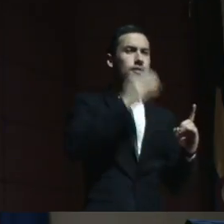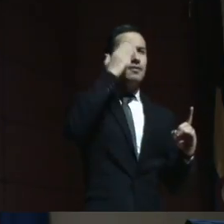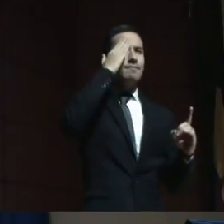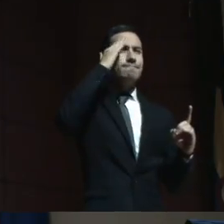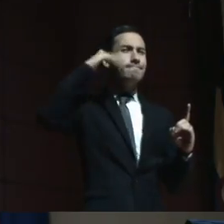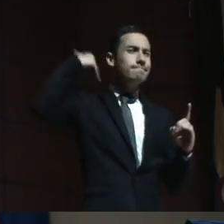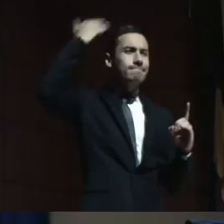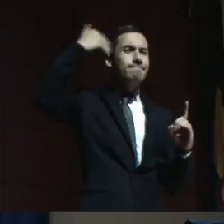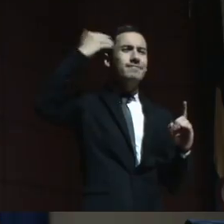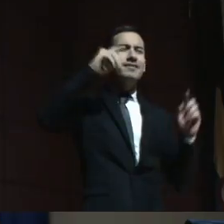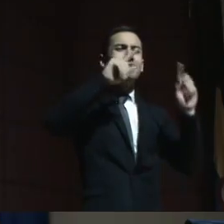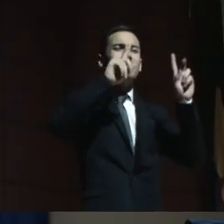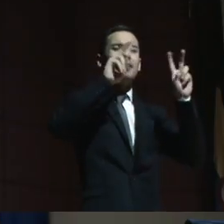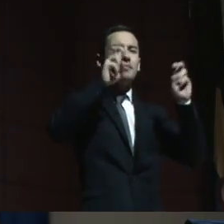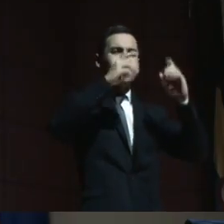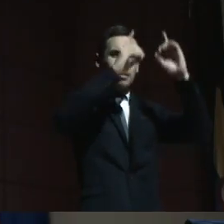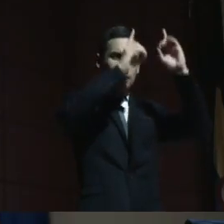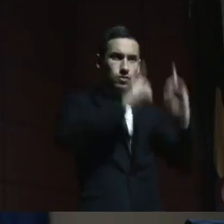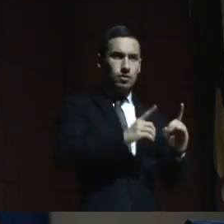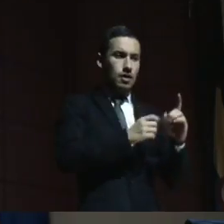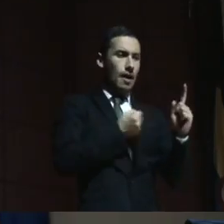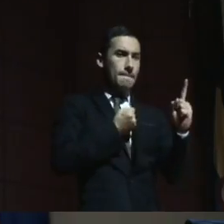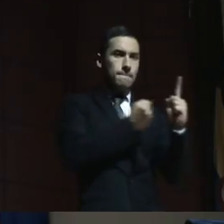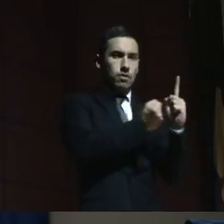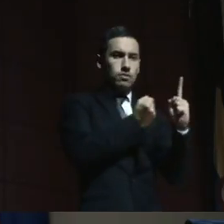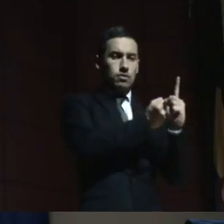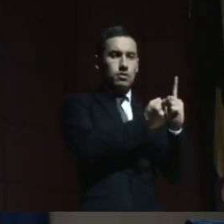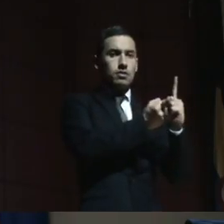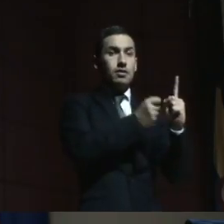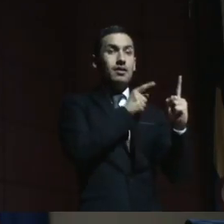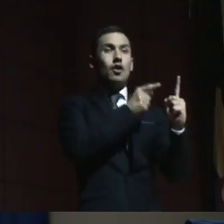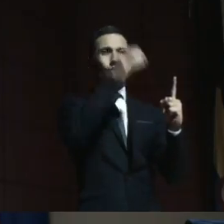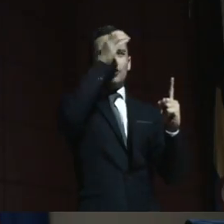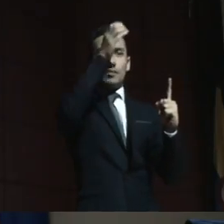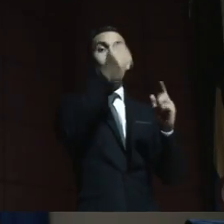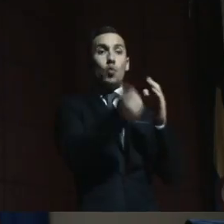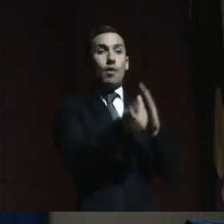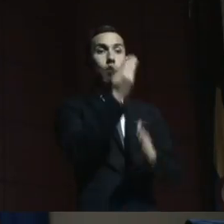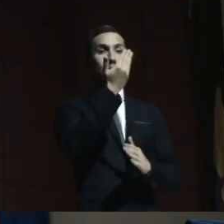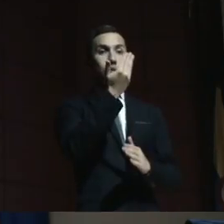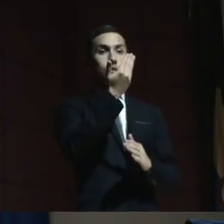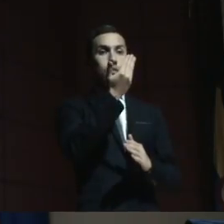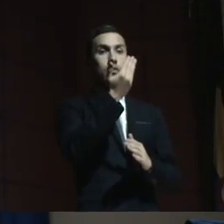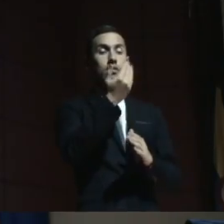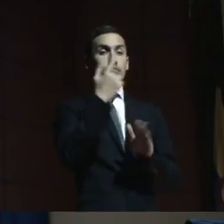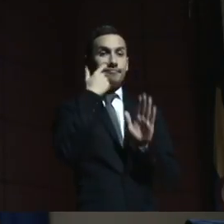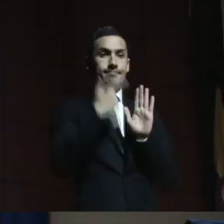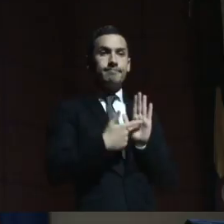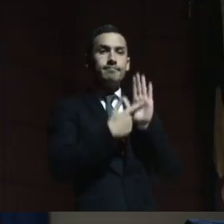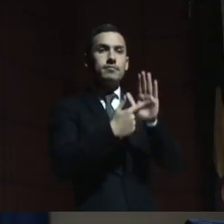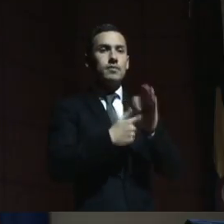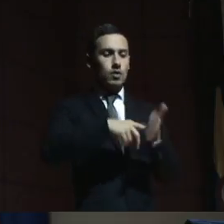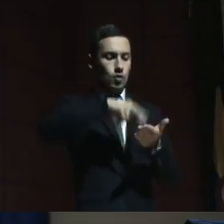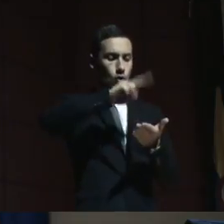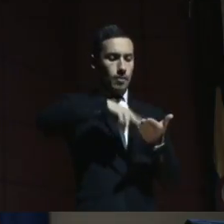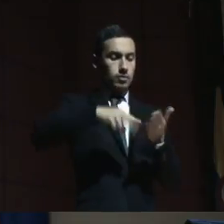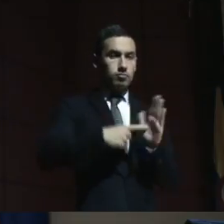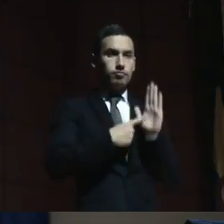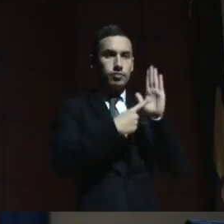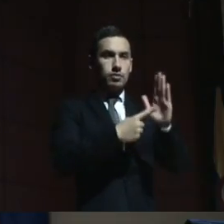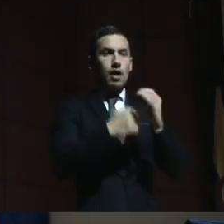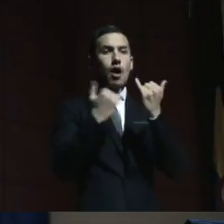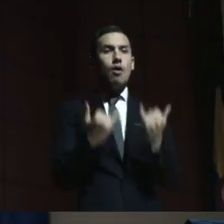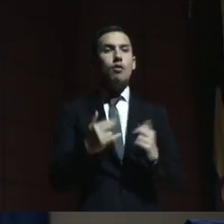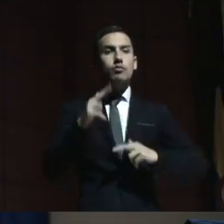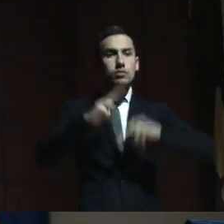de la toma de decisiones con apoyo, es un concepto nuevo que nos trae la convención y que estamos construyendo,